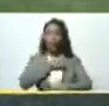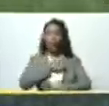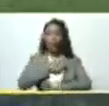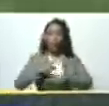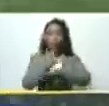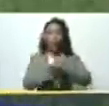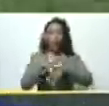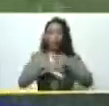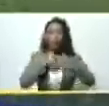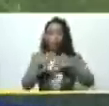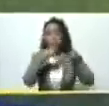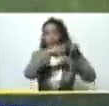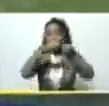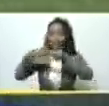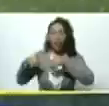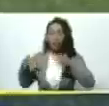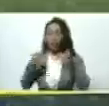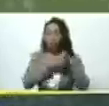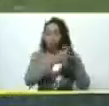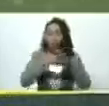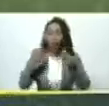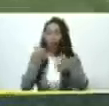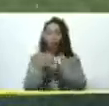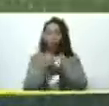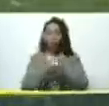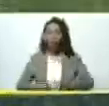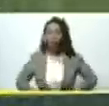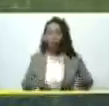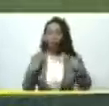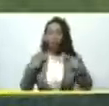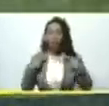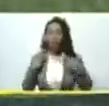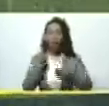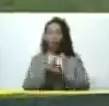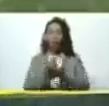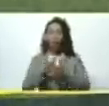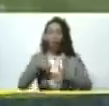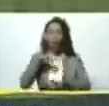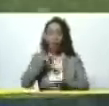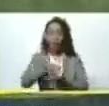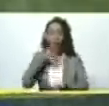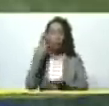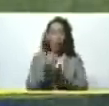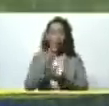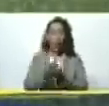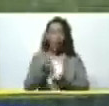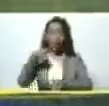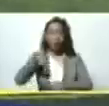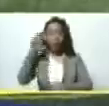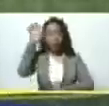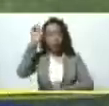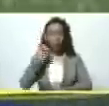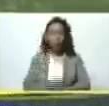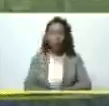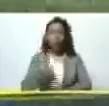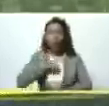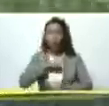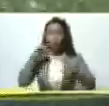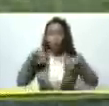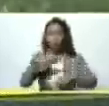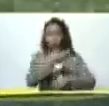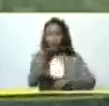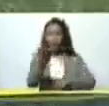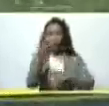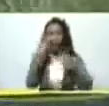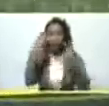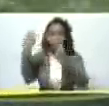revolucionario con los distintos sectores económicos de la vida económica de nuestro estado de Monaga y del país aquí nos encontramos y usted está presenciando